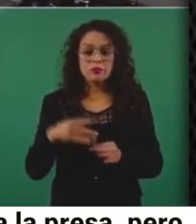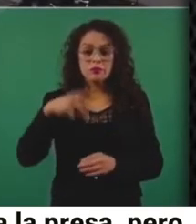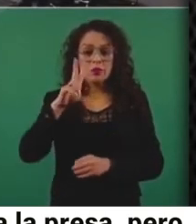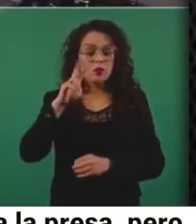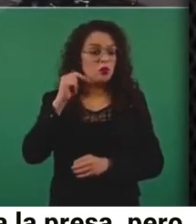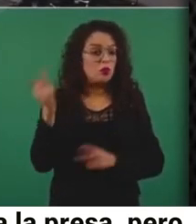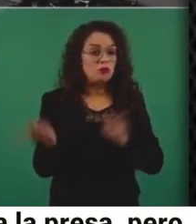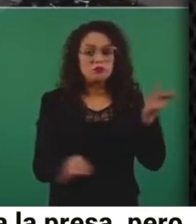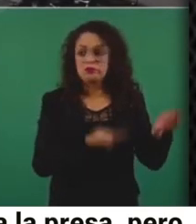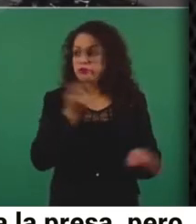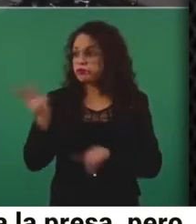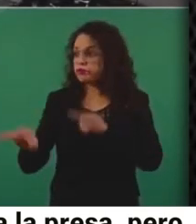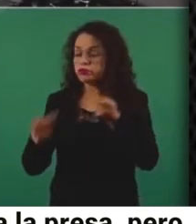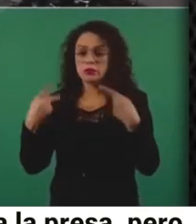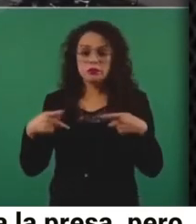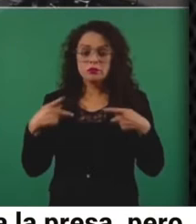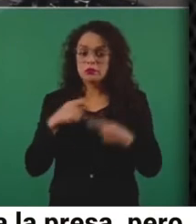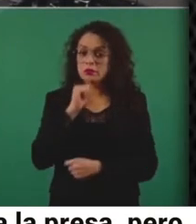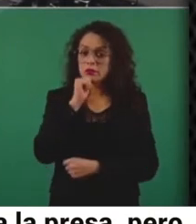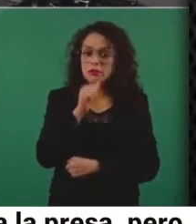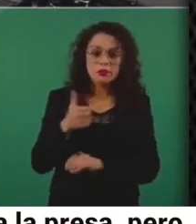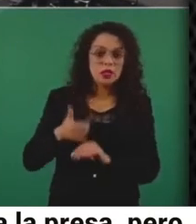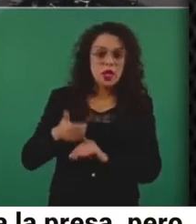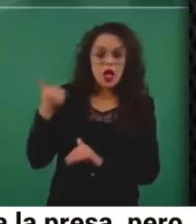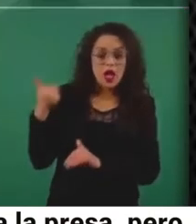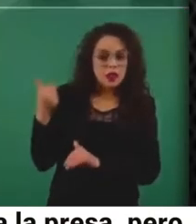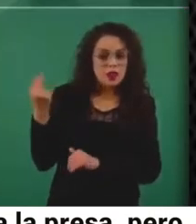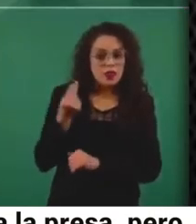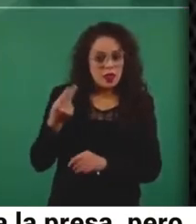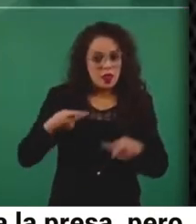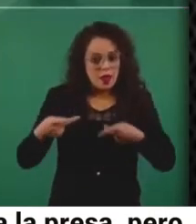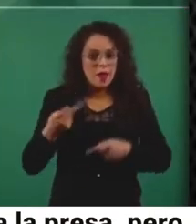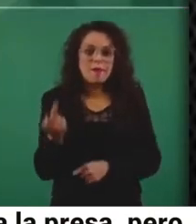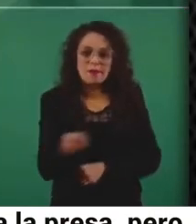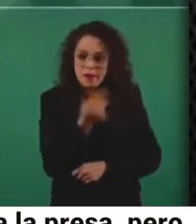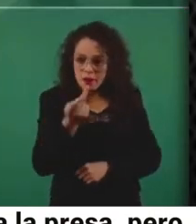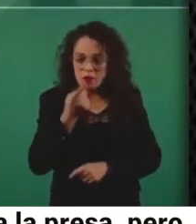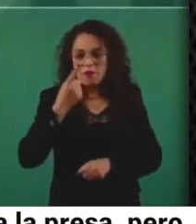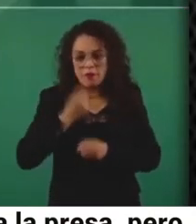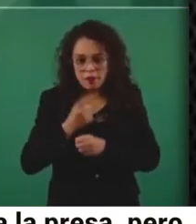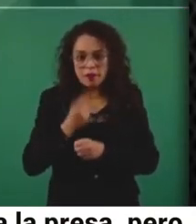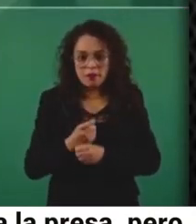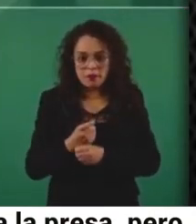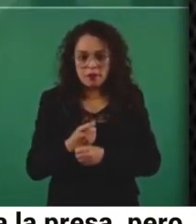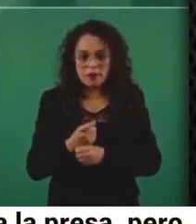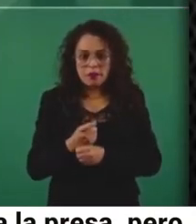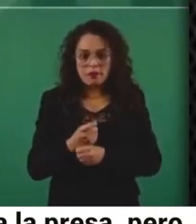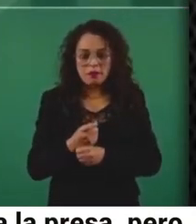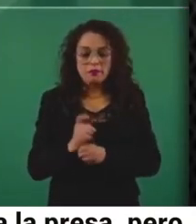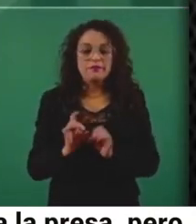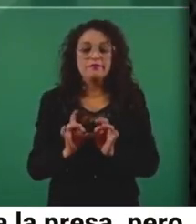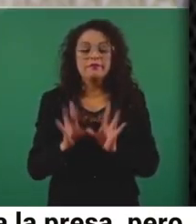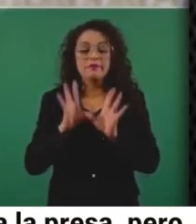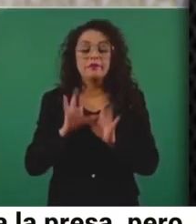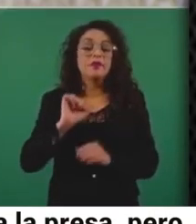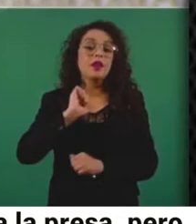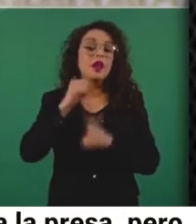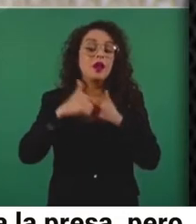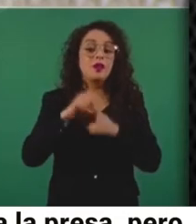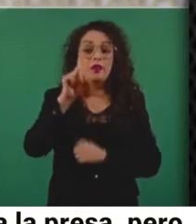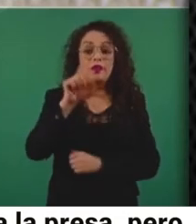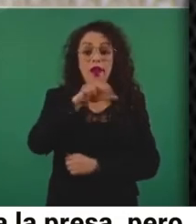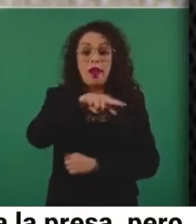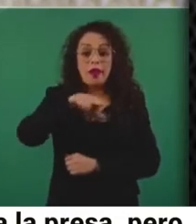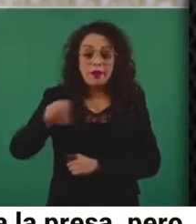gente y va a producir algún daño, aunque se